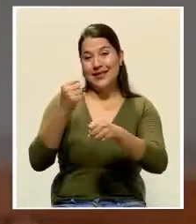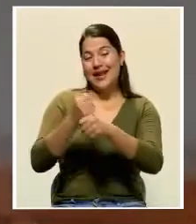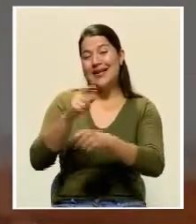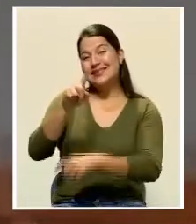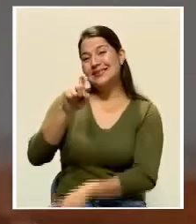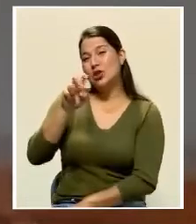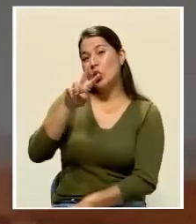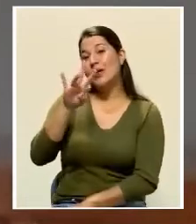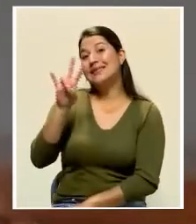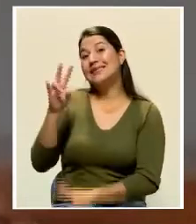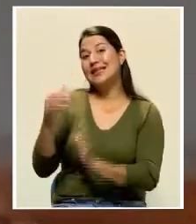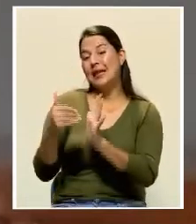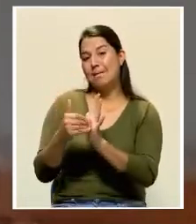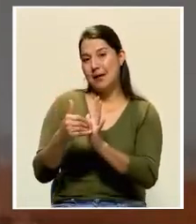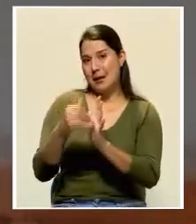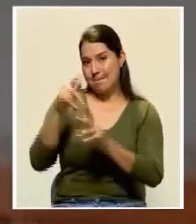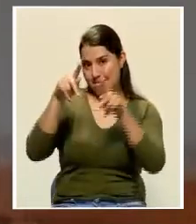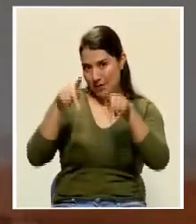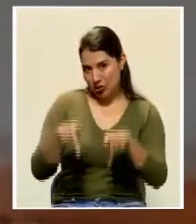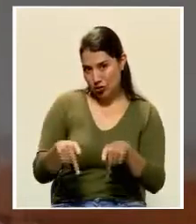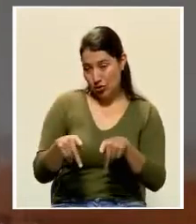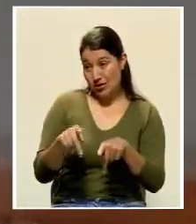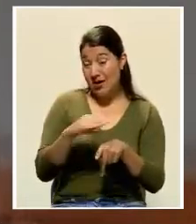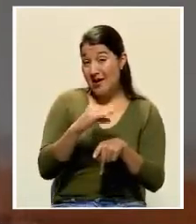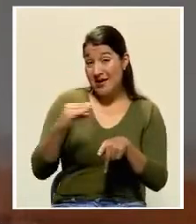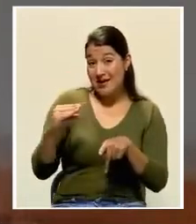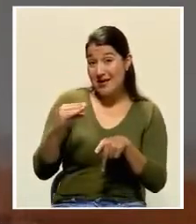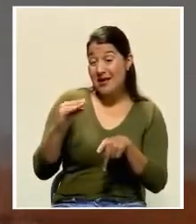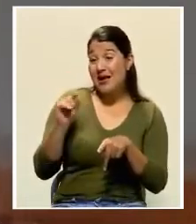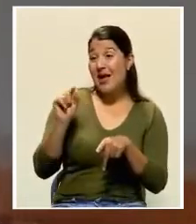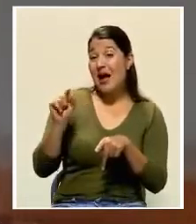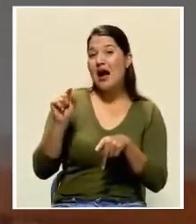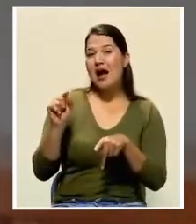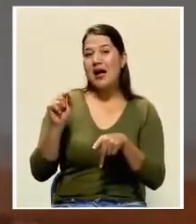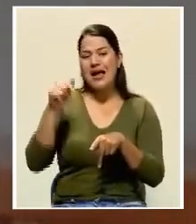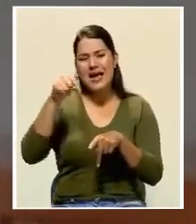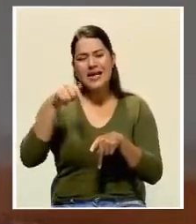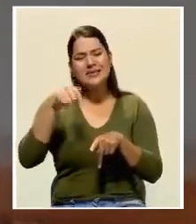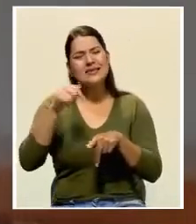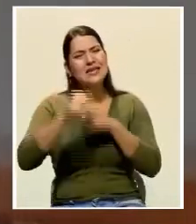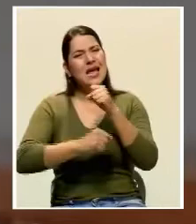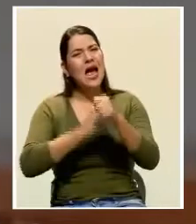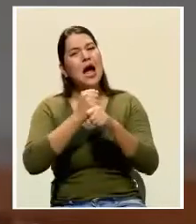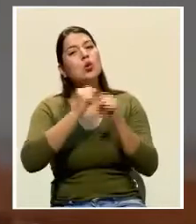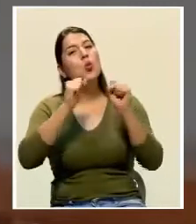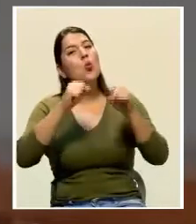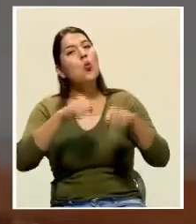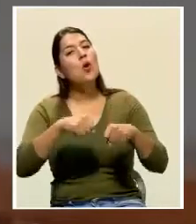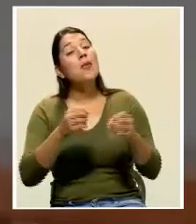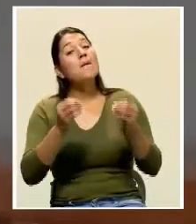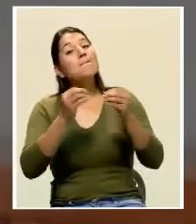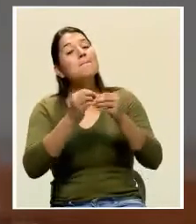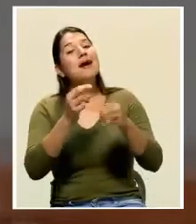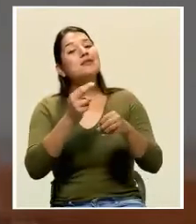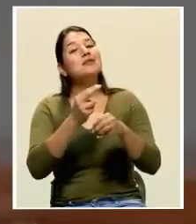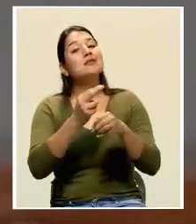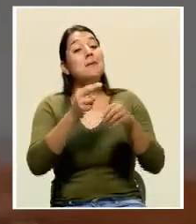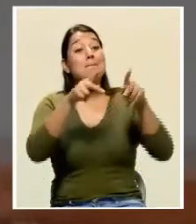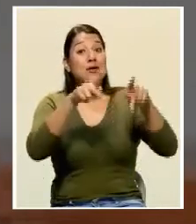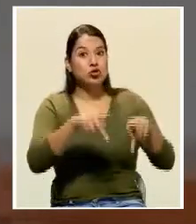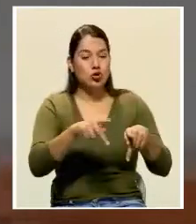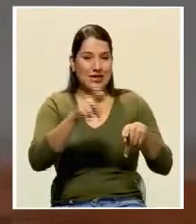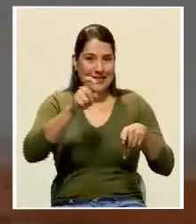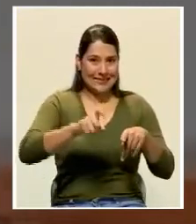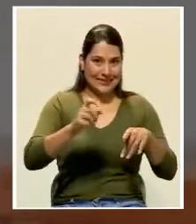ejemplo, el año pasado, pueden ser mucho más usuarios este año y más en el 2021. El hecho